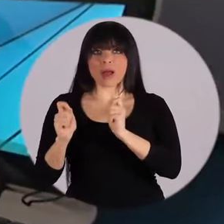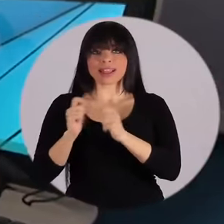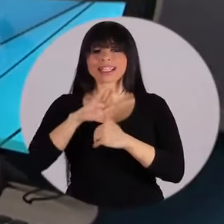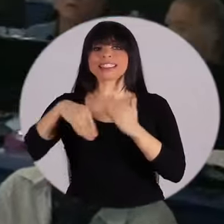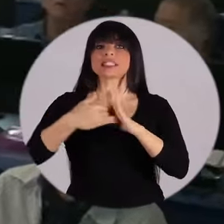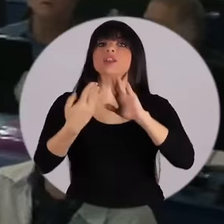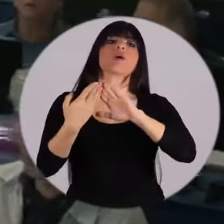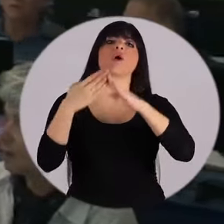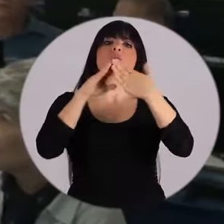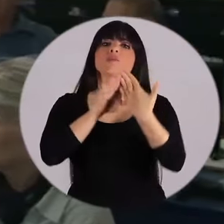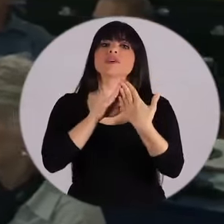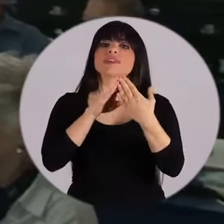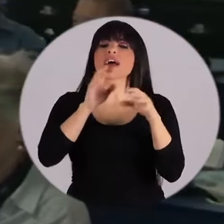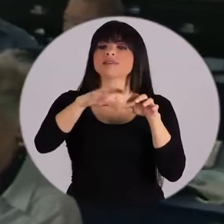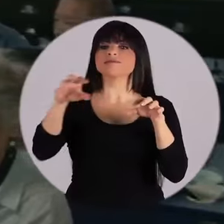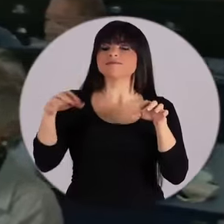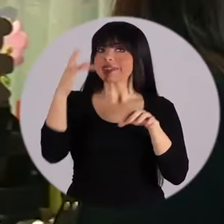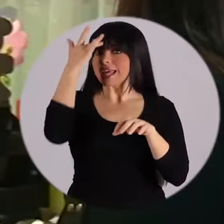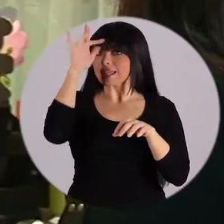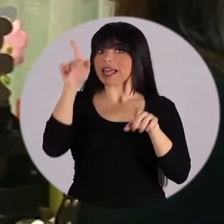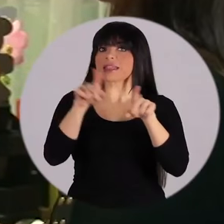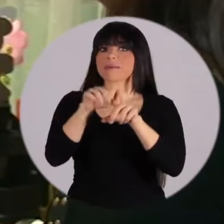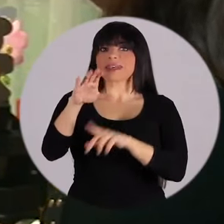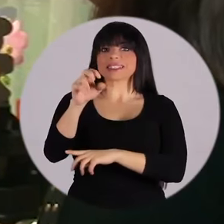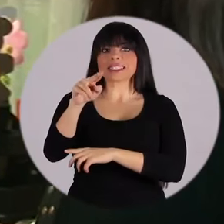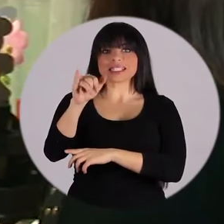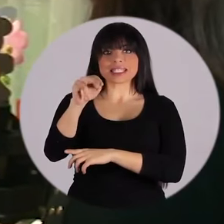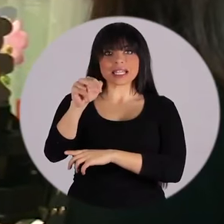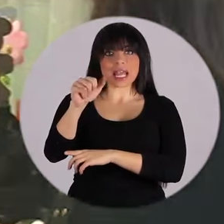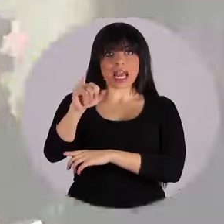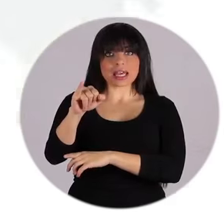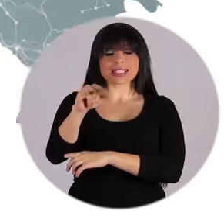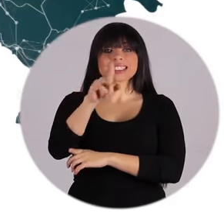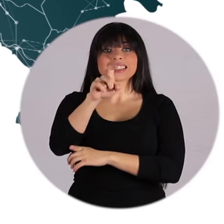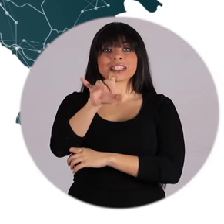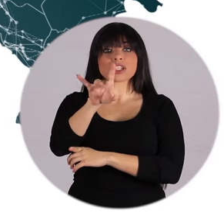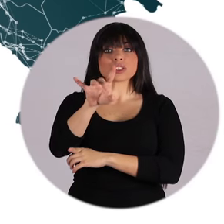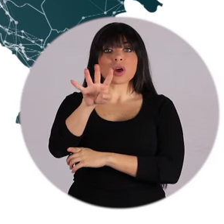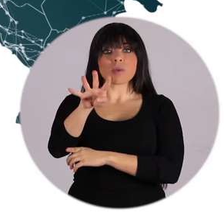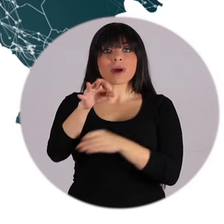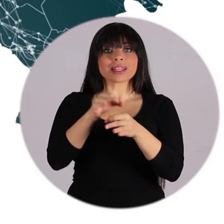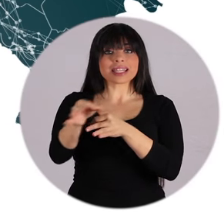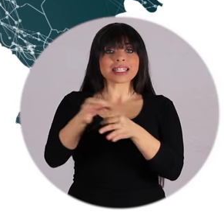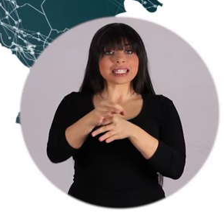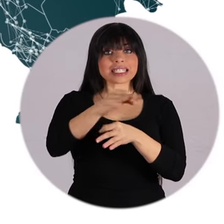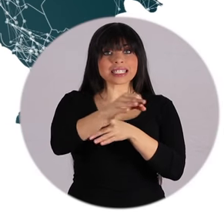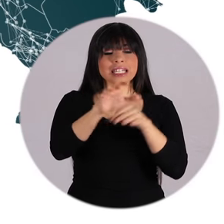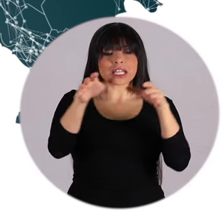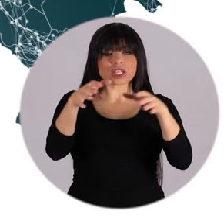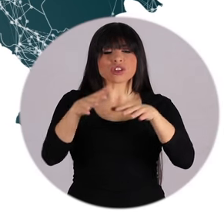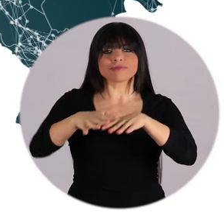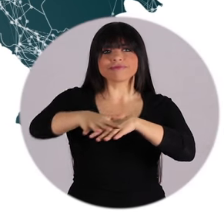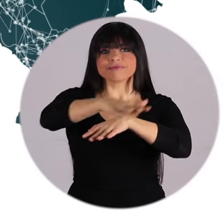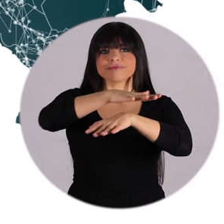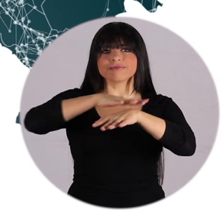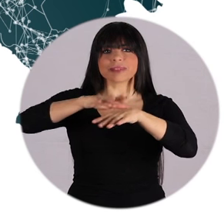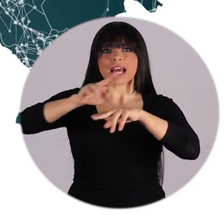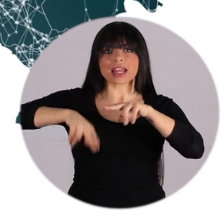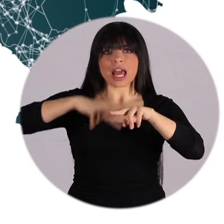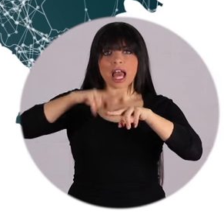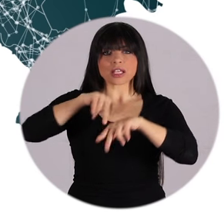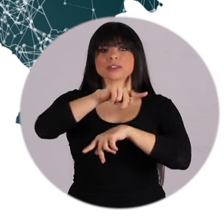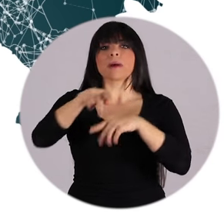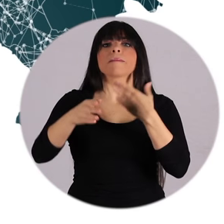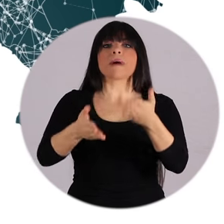Educativos, Centros Comunitarios Inteligentes y Censinay. 184 distritos ubicados en todo el